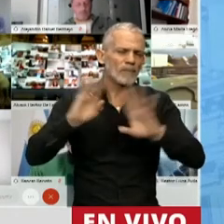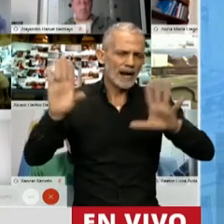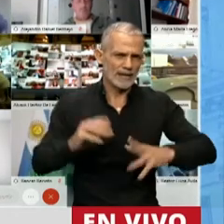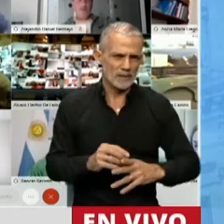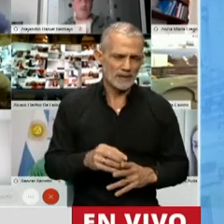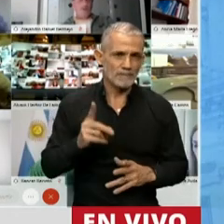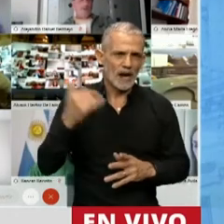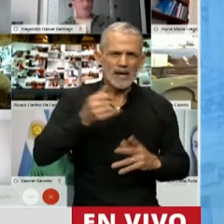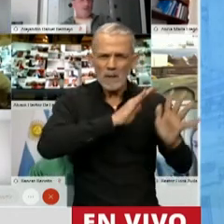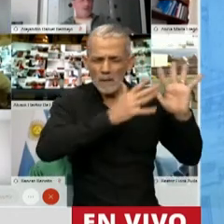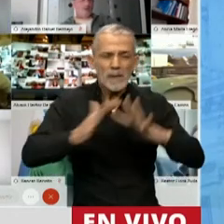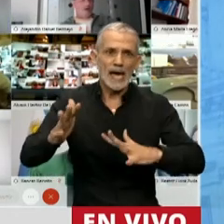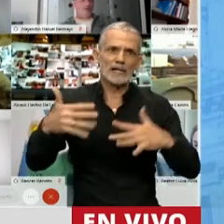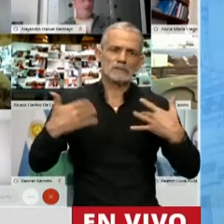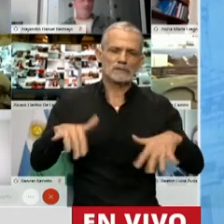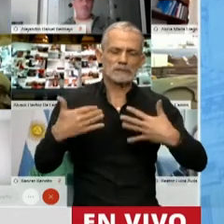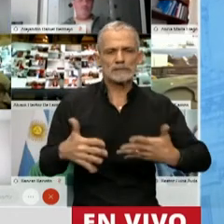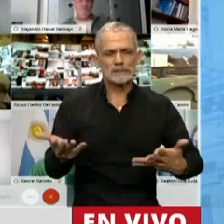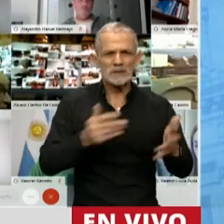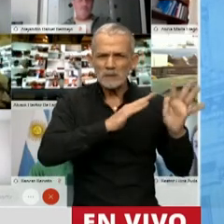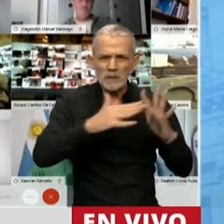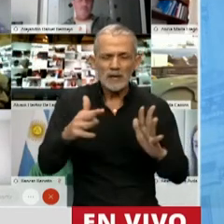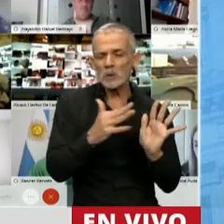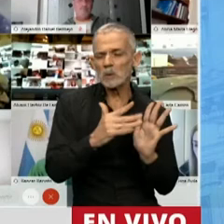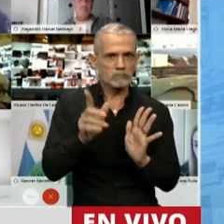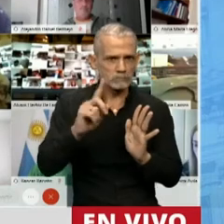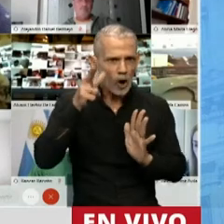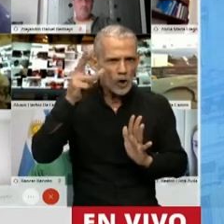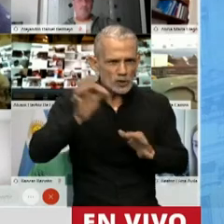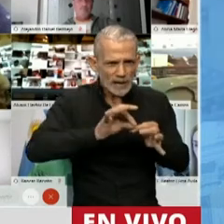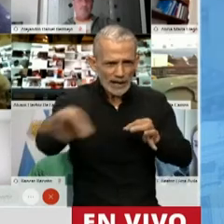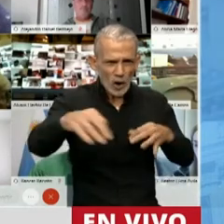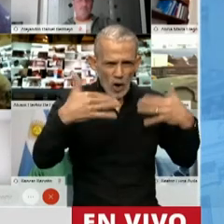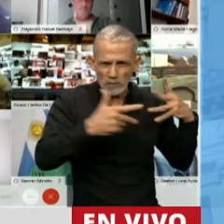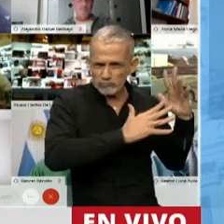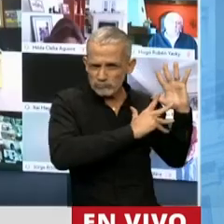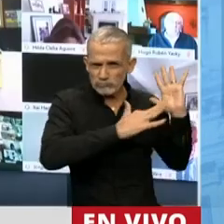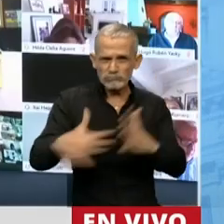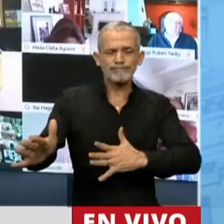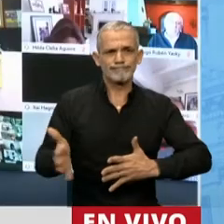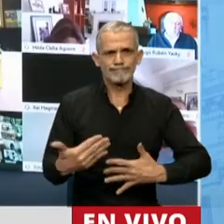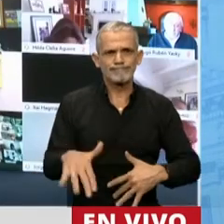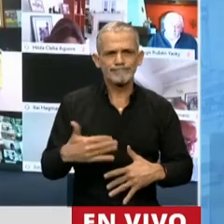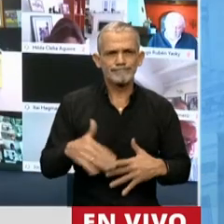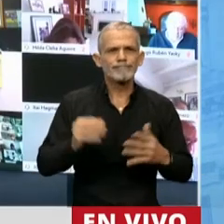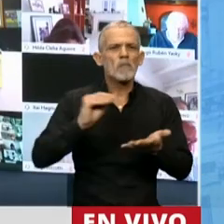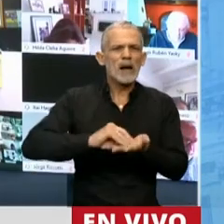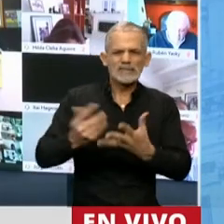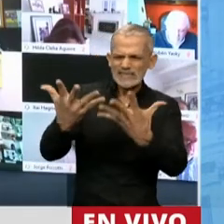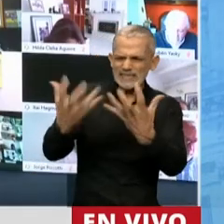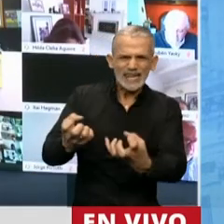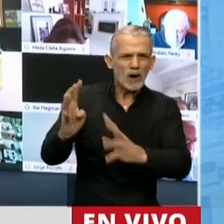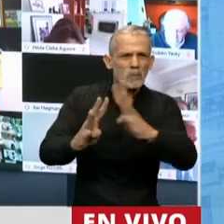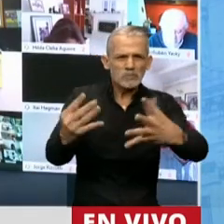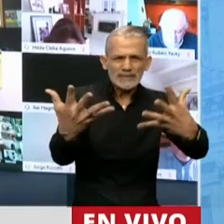ráfaga de viento que superaban los 80 kilómetros por hora más la sequía,